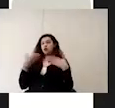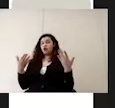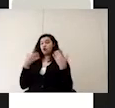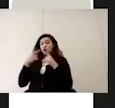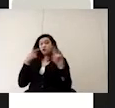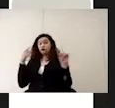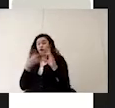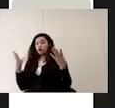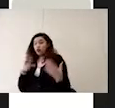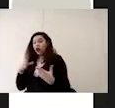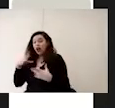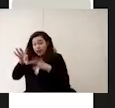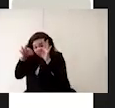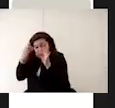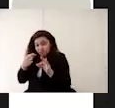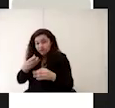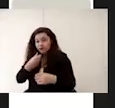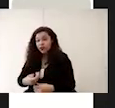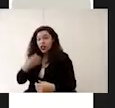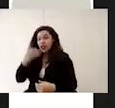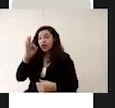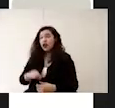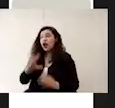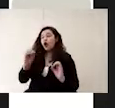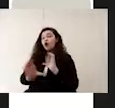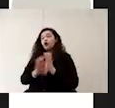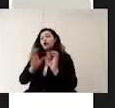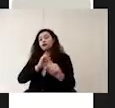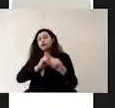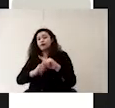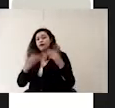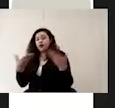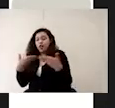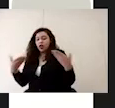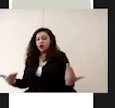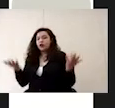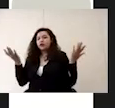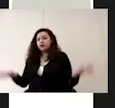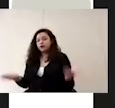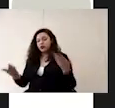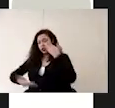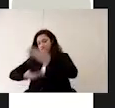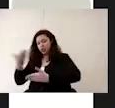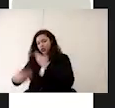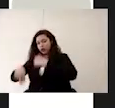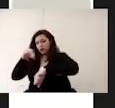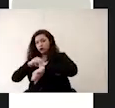sean casos confirmados o casos positivos ahora el servicio médico